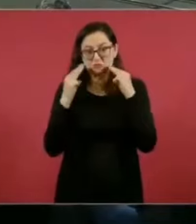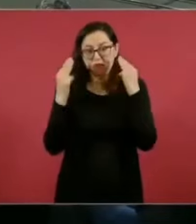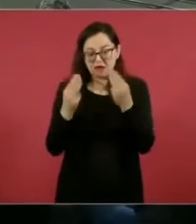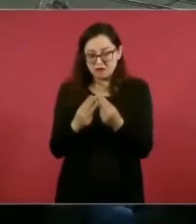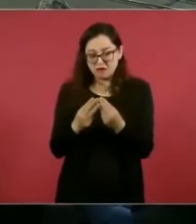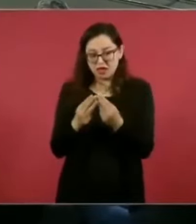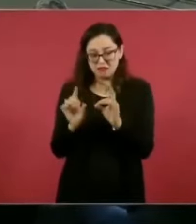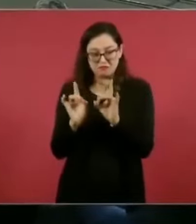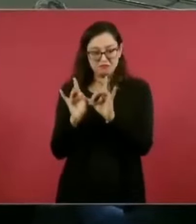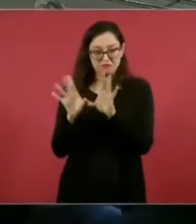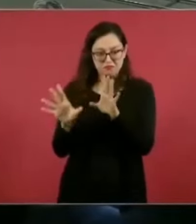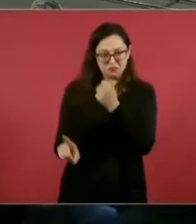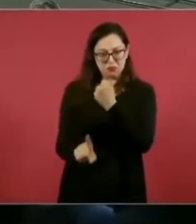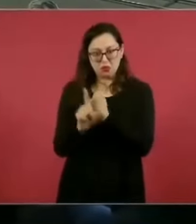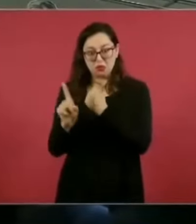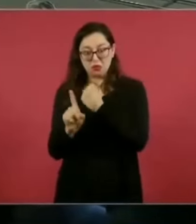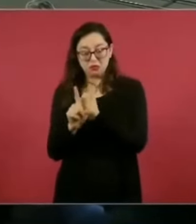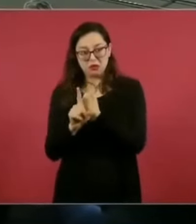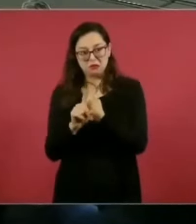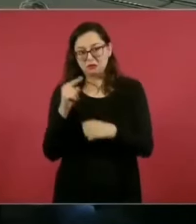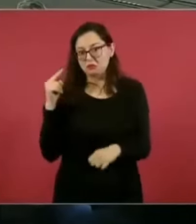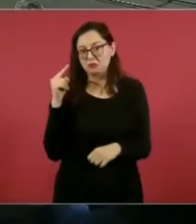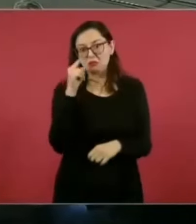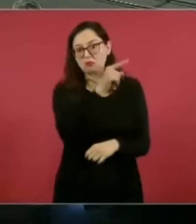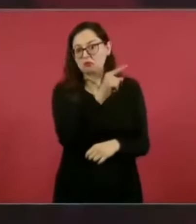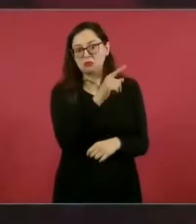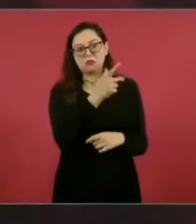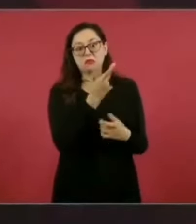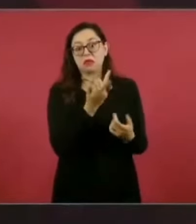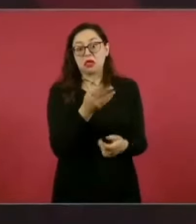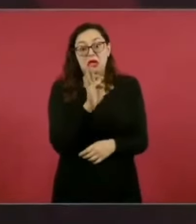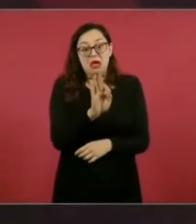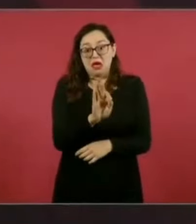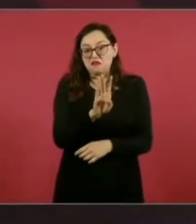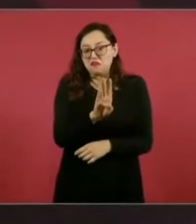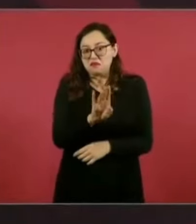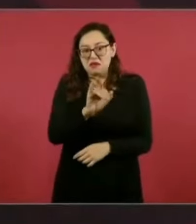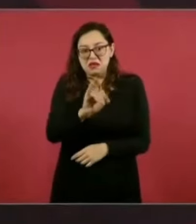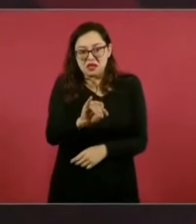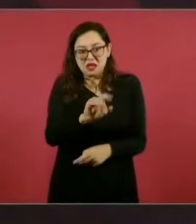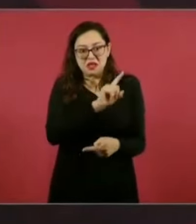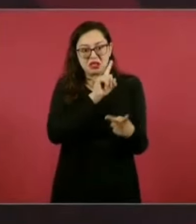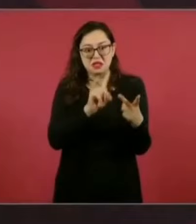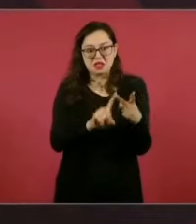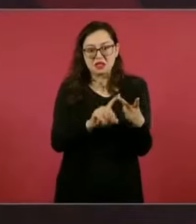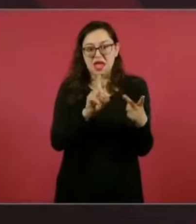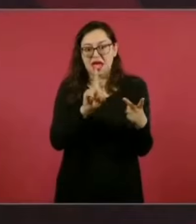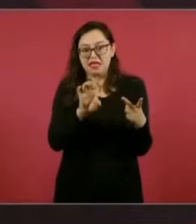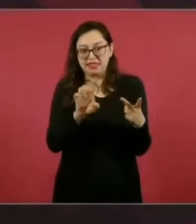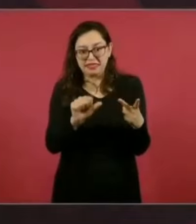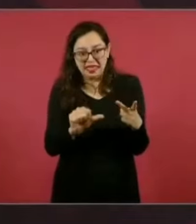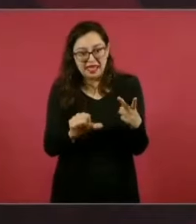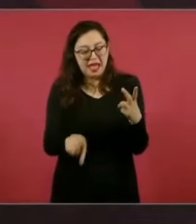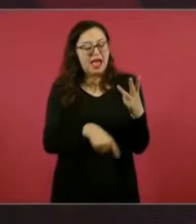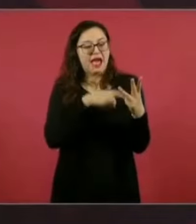el FBI, la DEA,